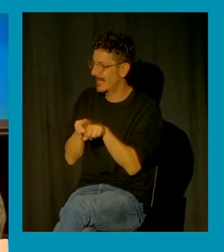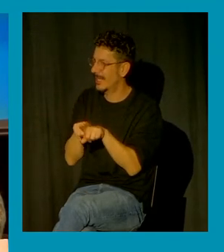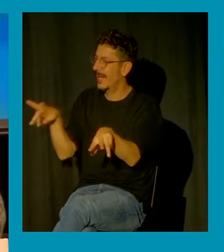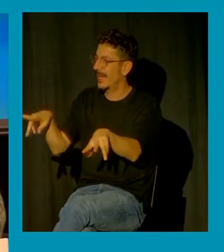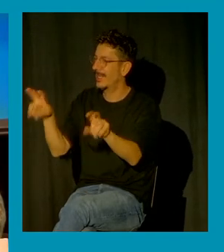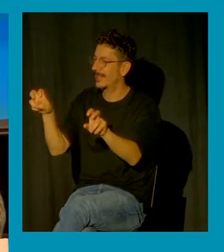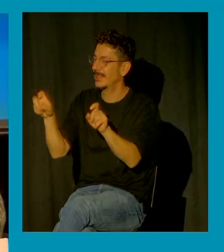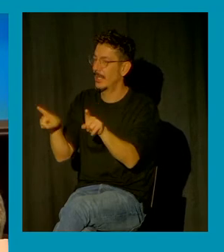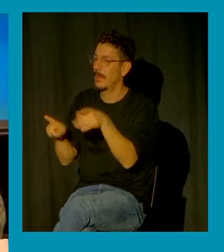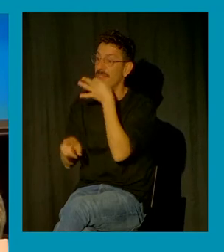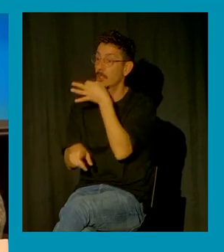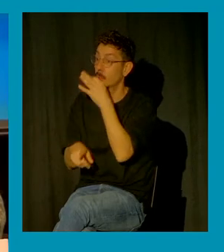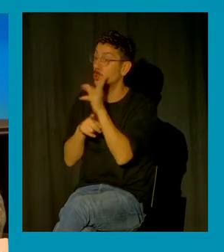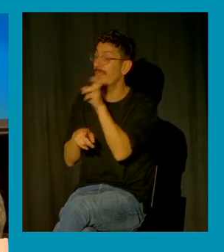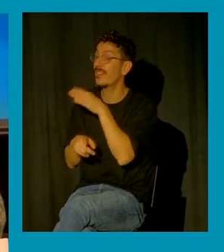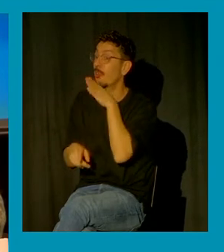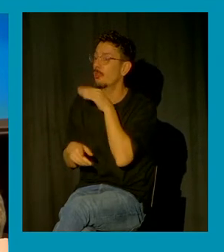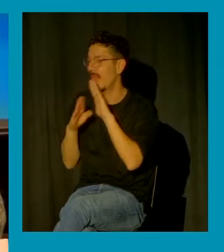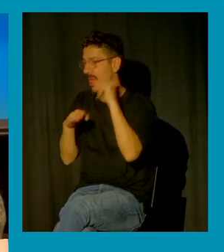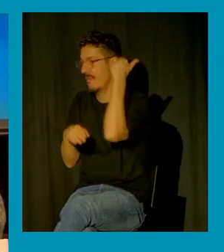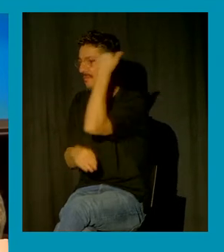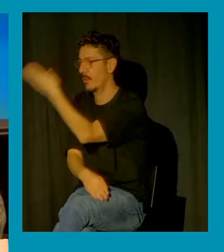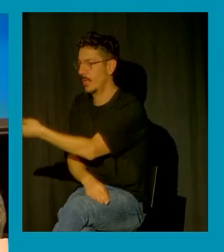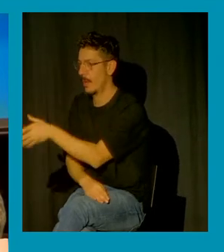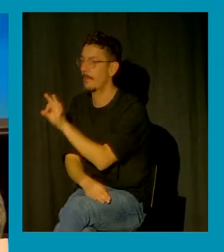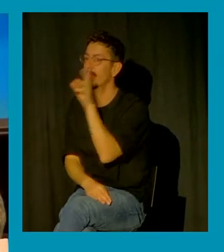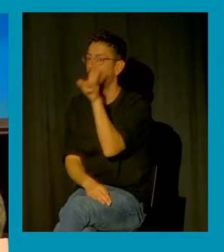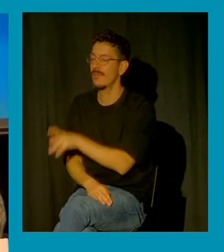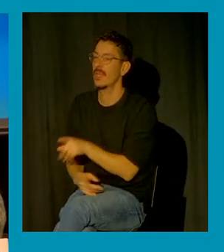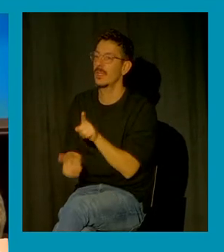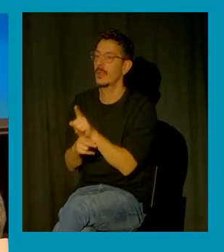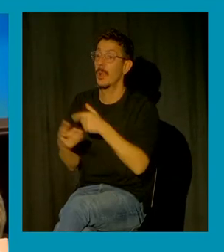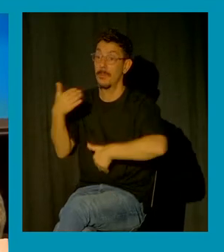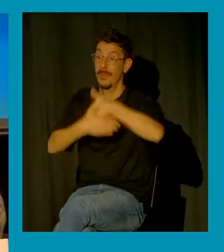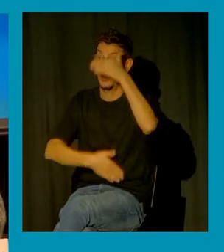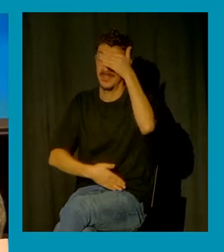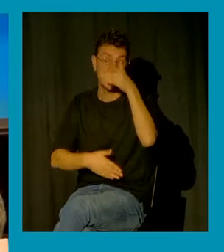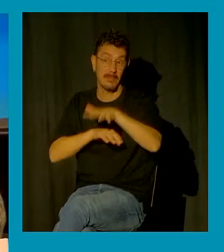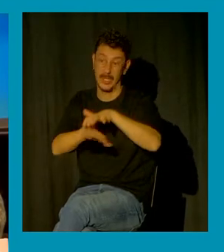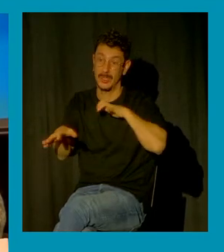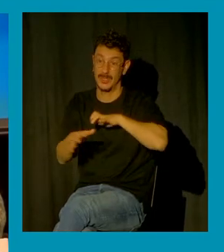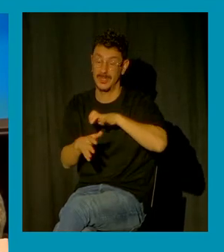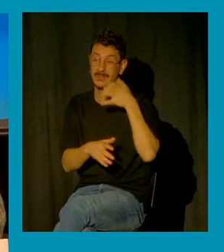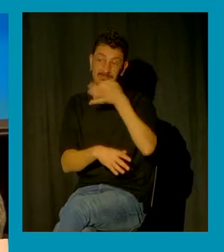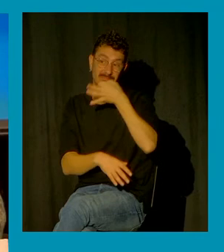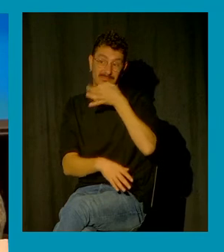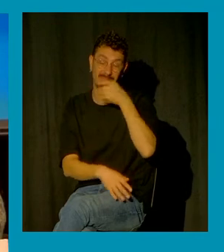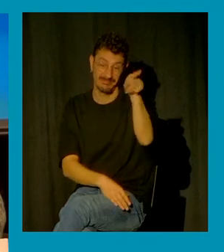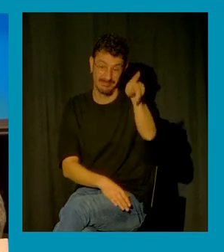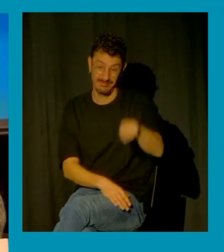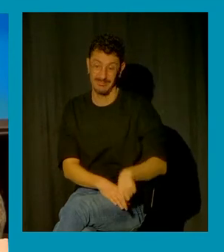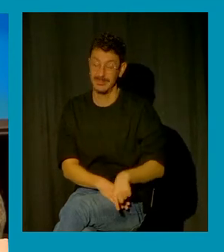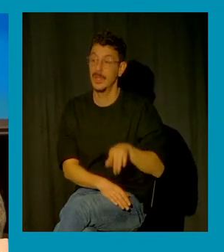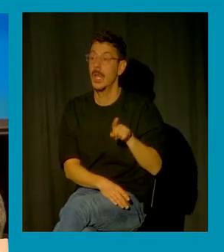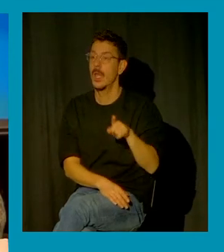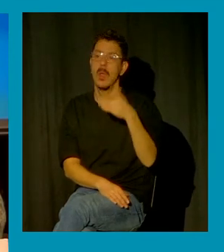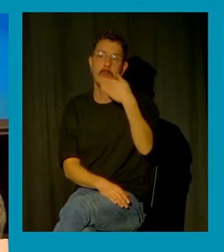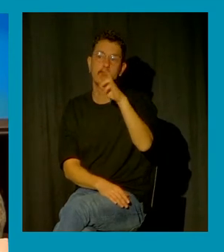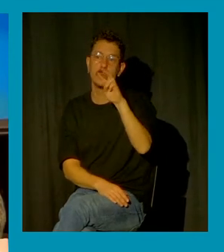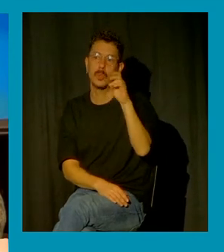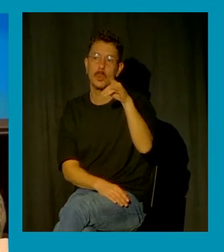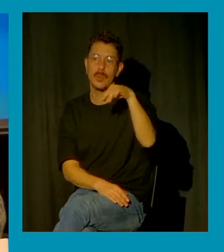esos discursos que vienen de fuera que vienen de la prensa y demás y que nos hablan no tenemos tan lejos de burundangas